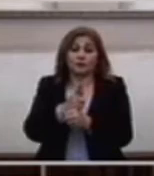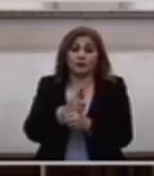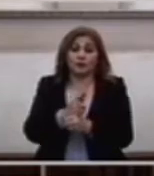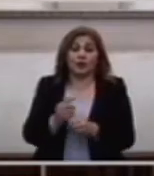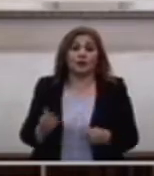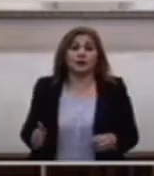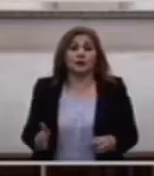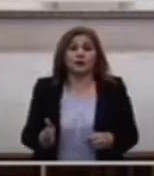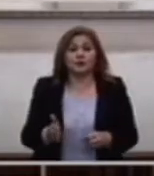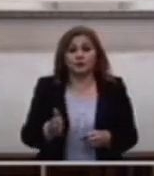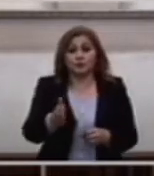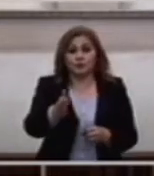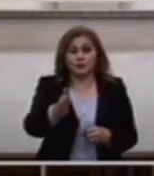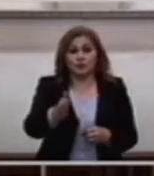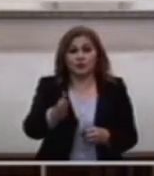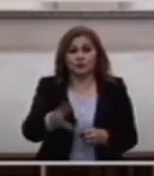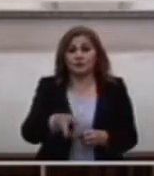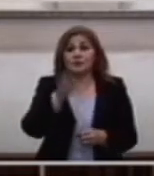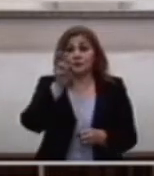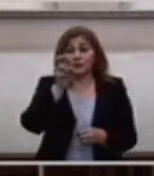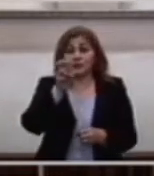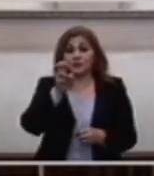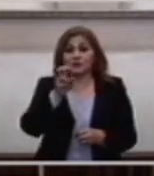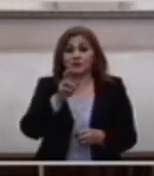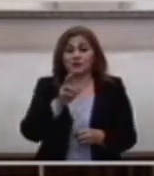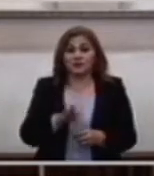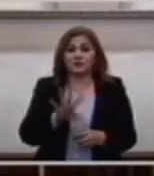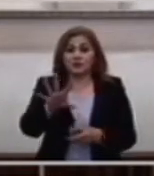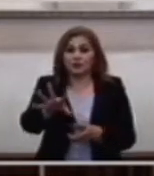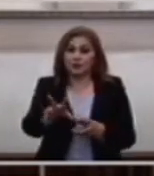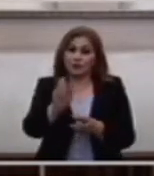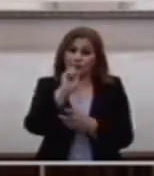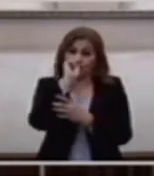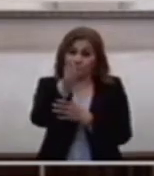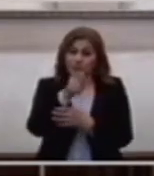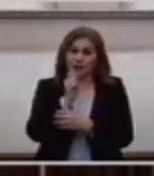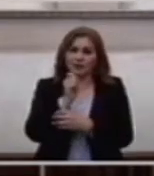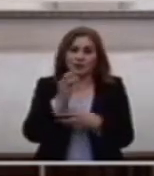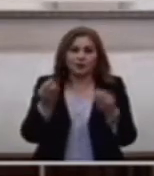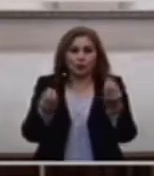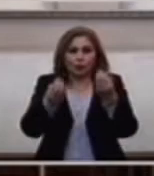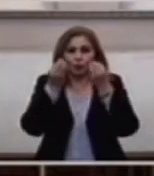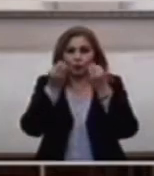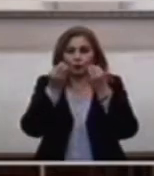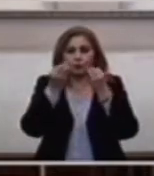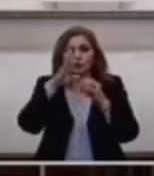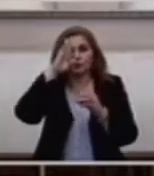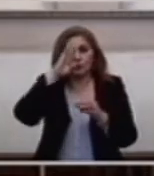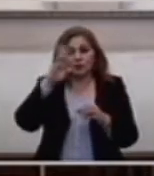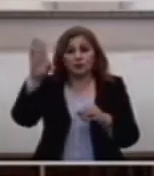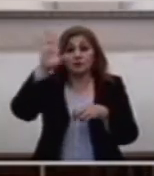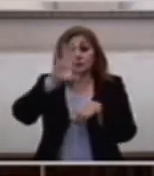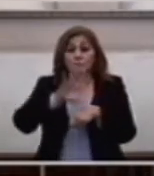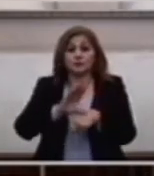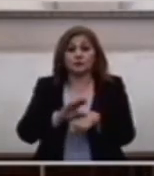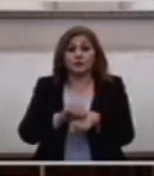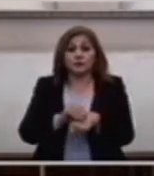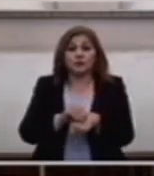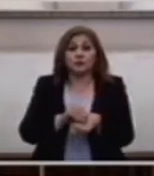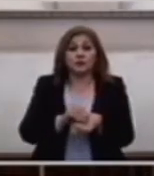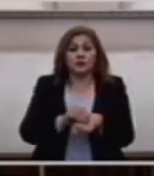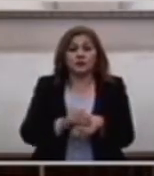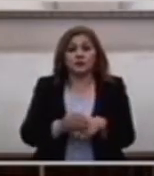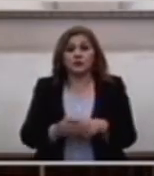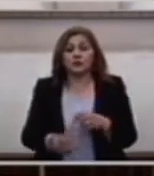La pesca Es abundante El Señor Le concede Un